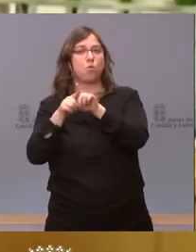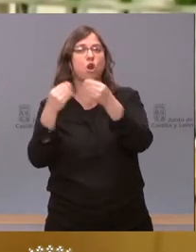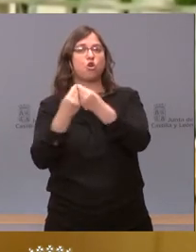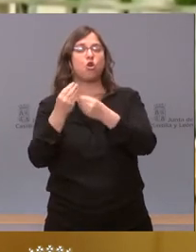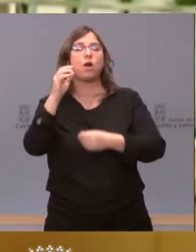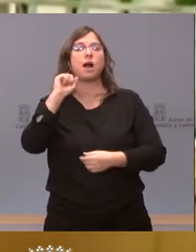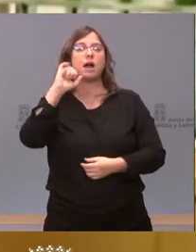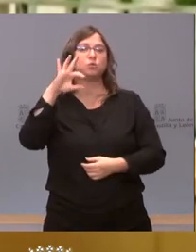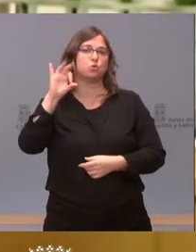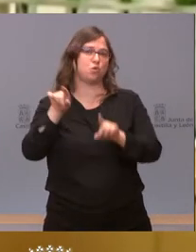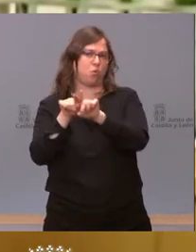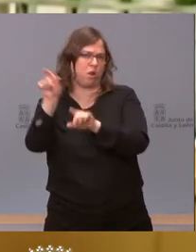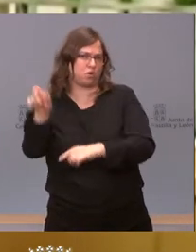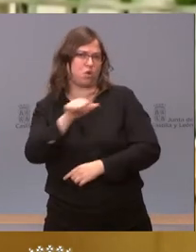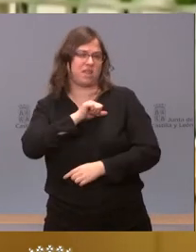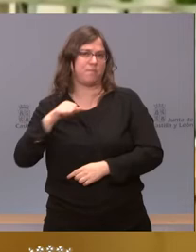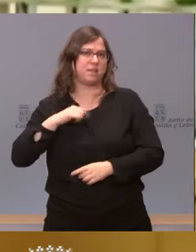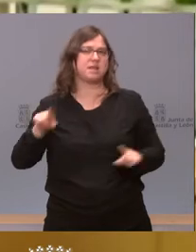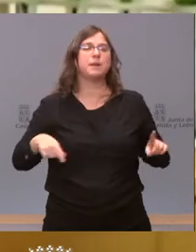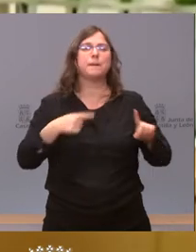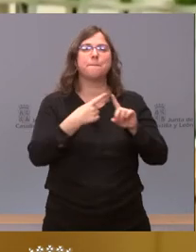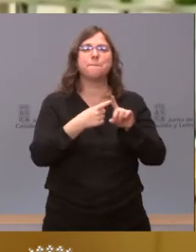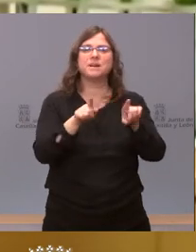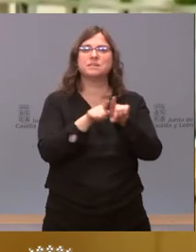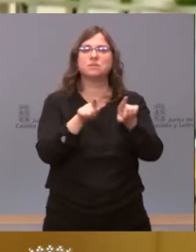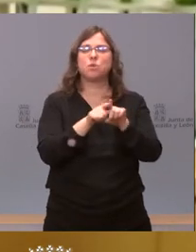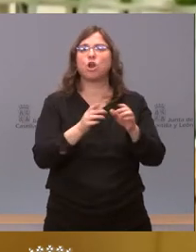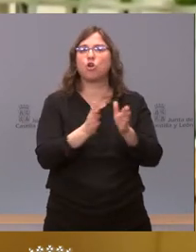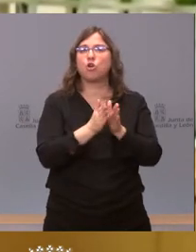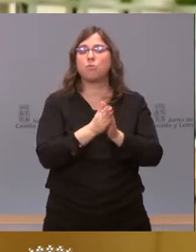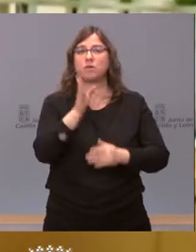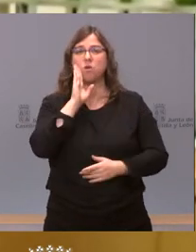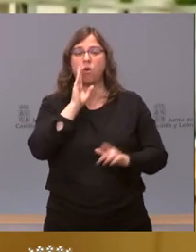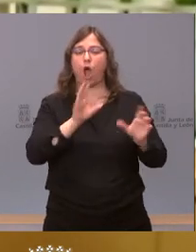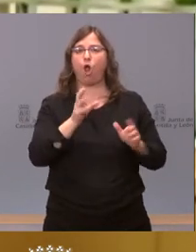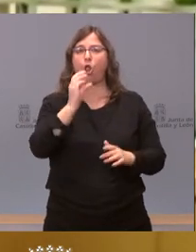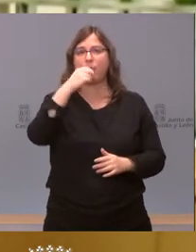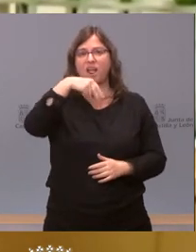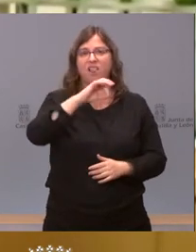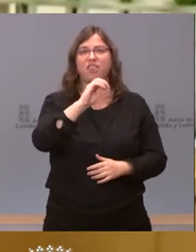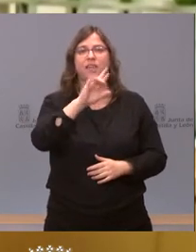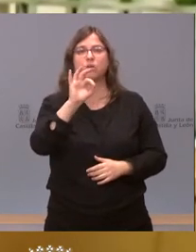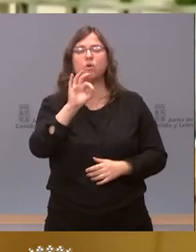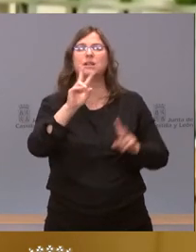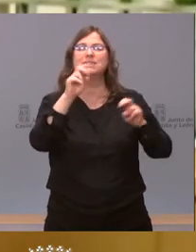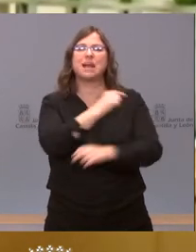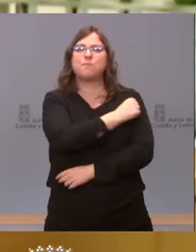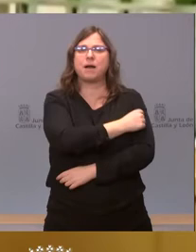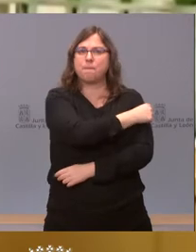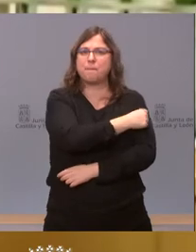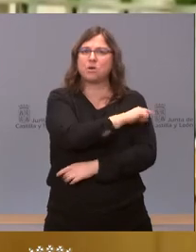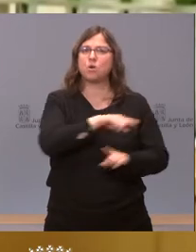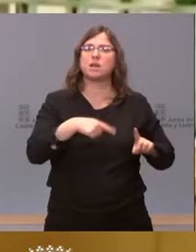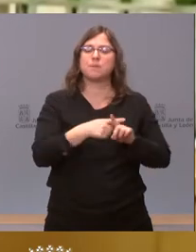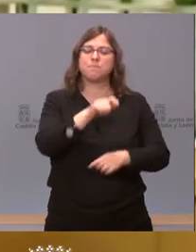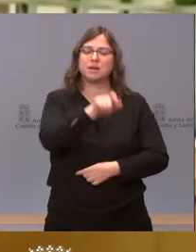independiente y también retomando la pregunta del compañero de Onda Cero sobre el tema de las vacunaciones y las